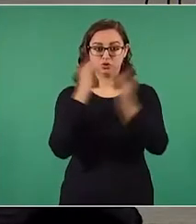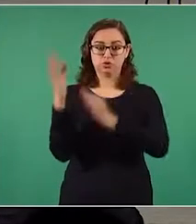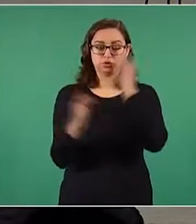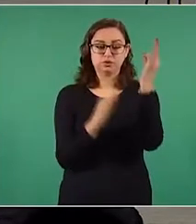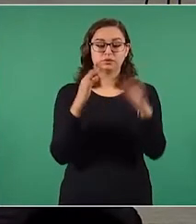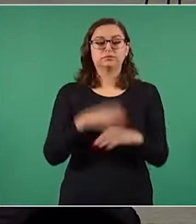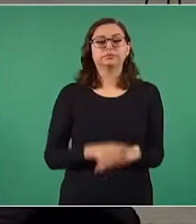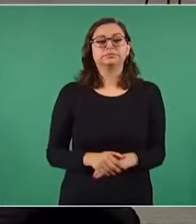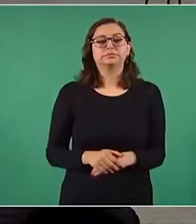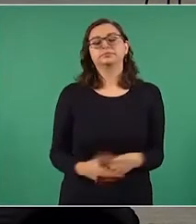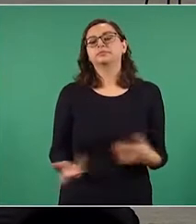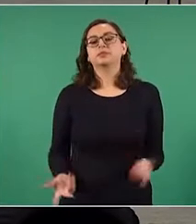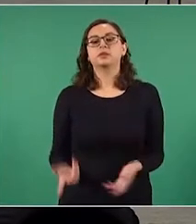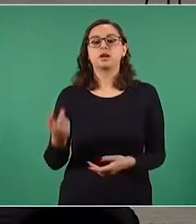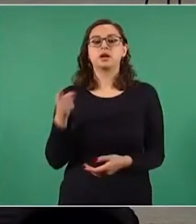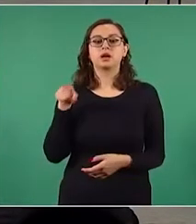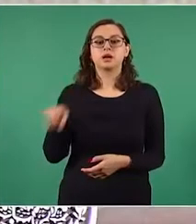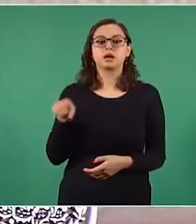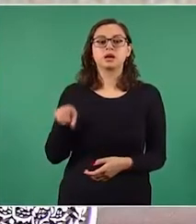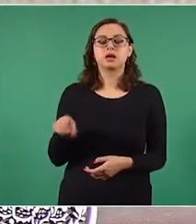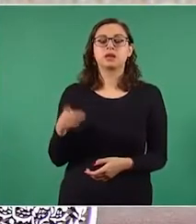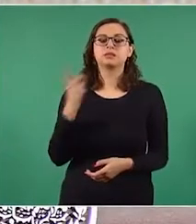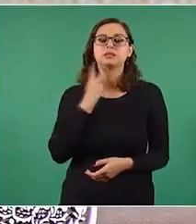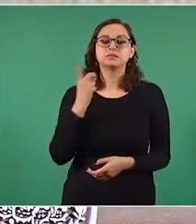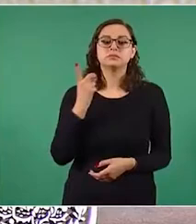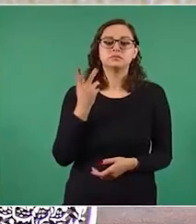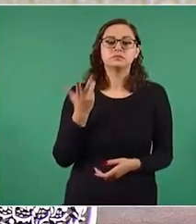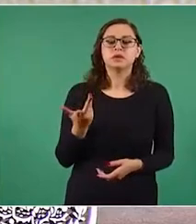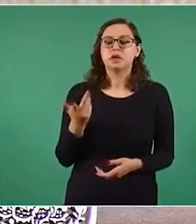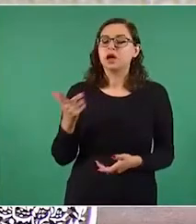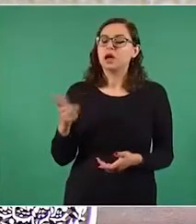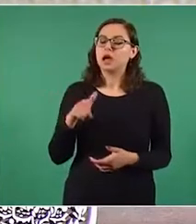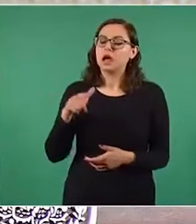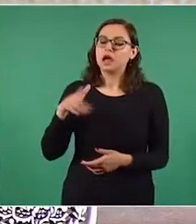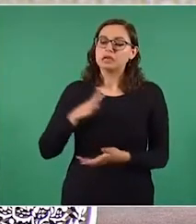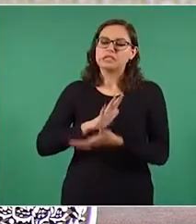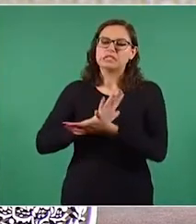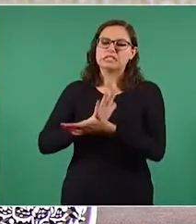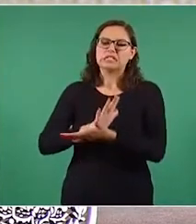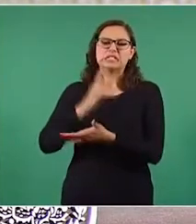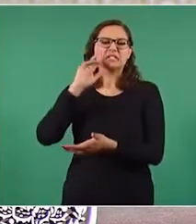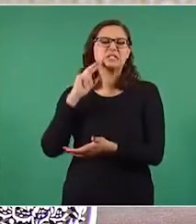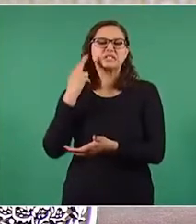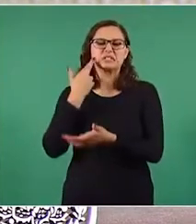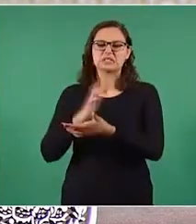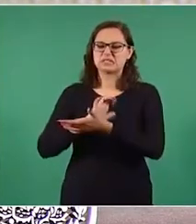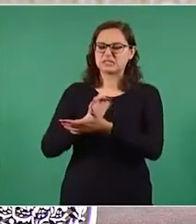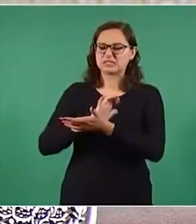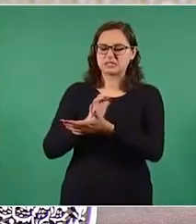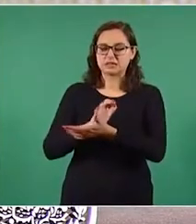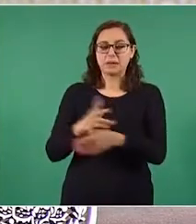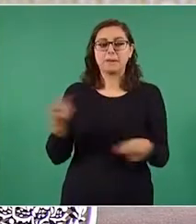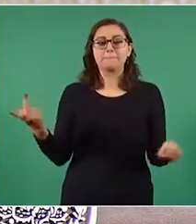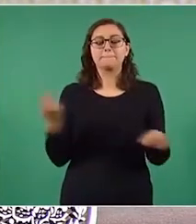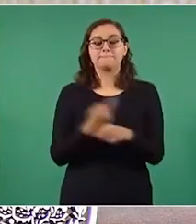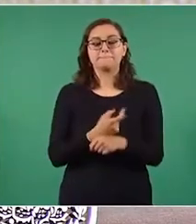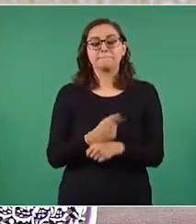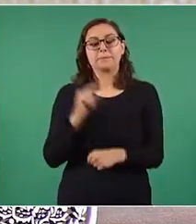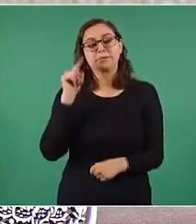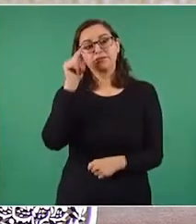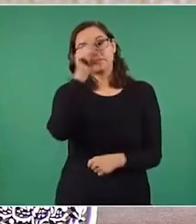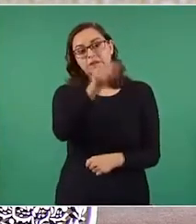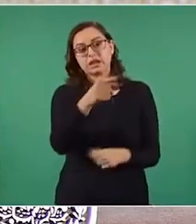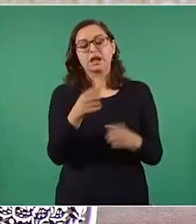racista que difunde mentira para sembrar en cono. Hablando del tema sobre el cambio de la emblemática estatua de